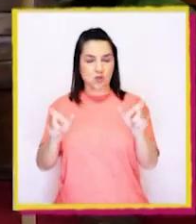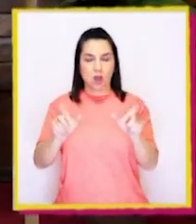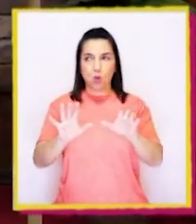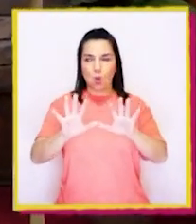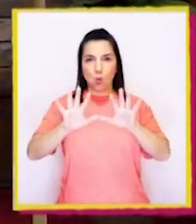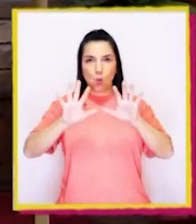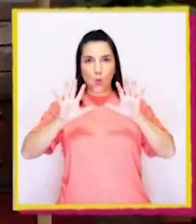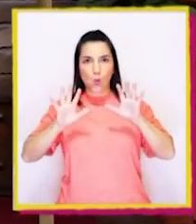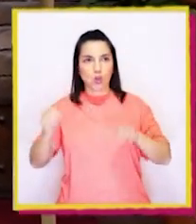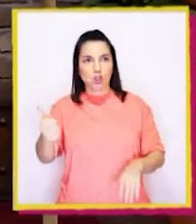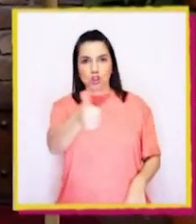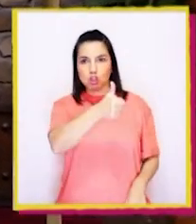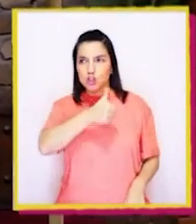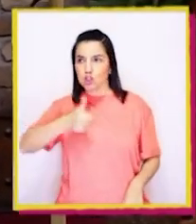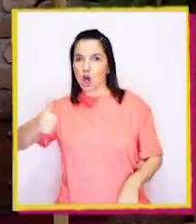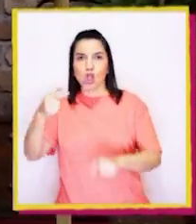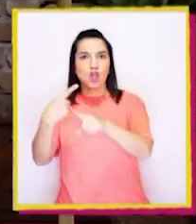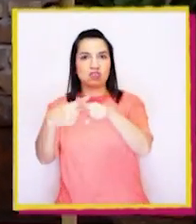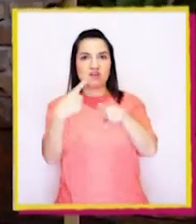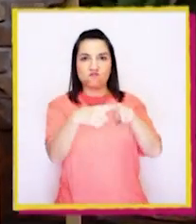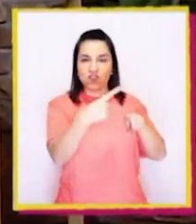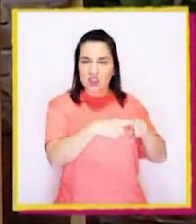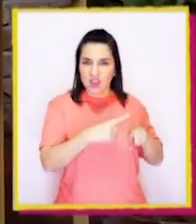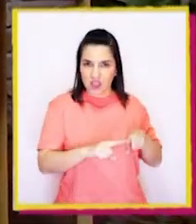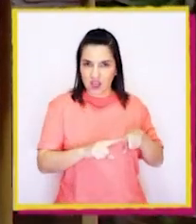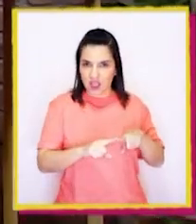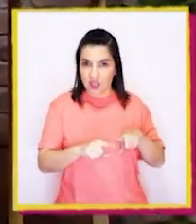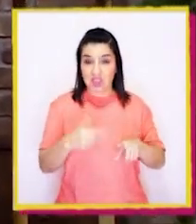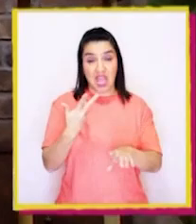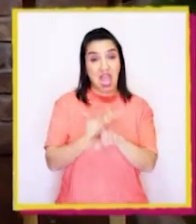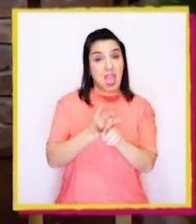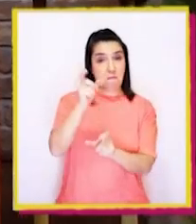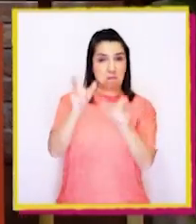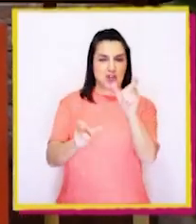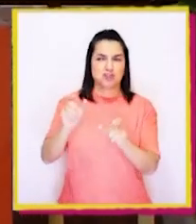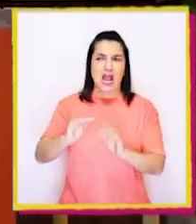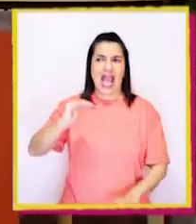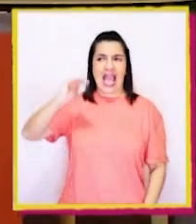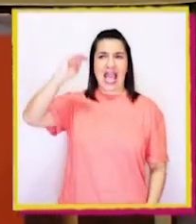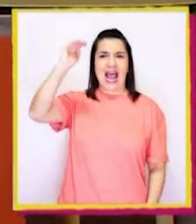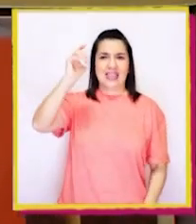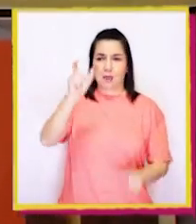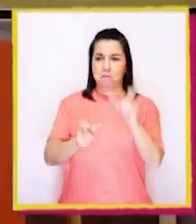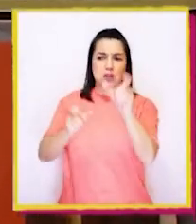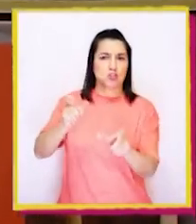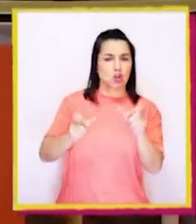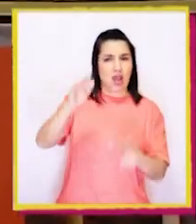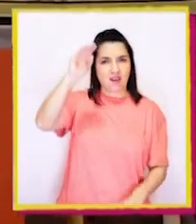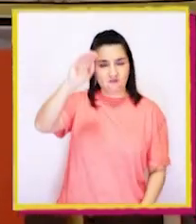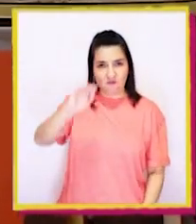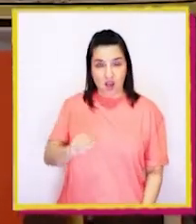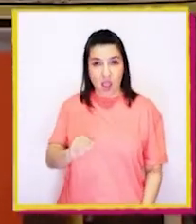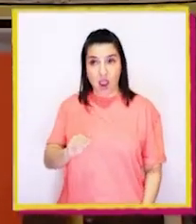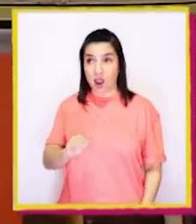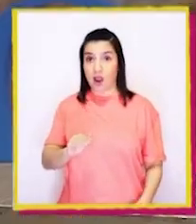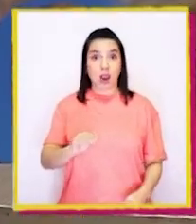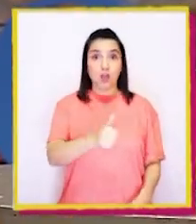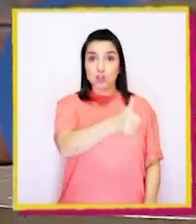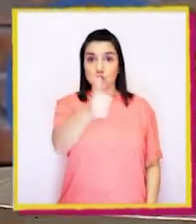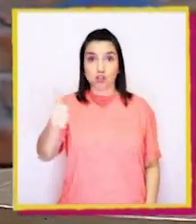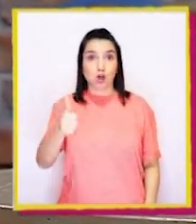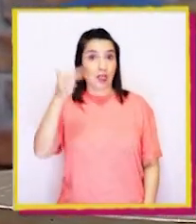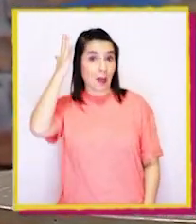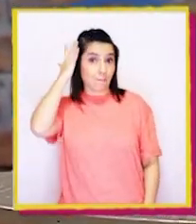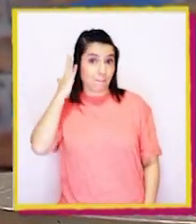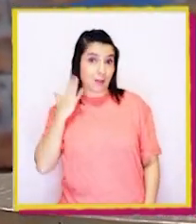impresionante lo diferente es que somos todos y todas. Hay personas más altas, más bajas, todas tienen diferentes